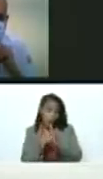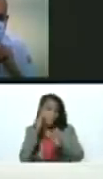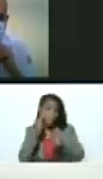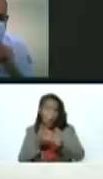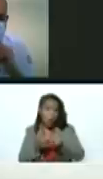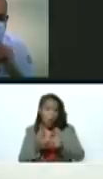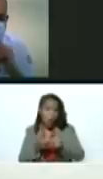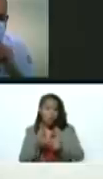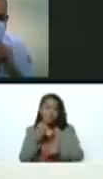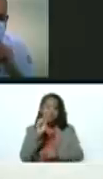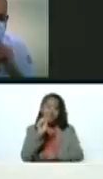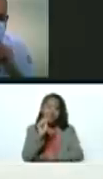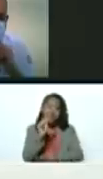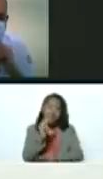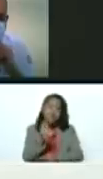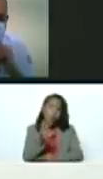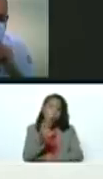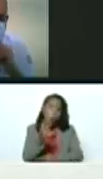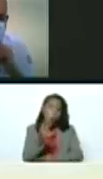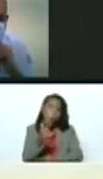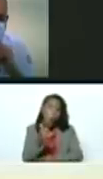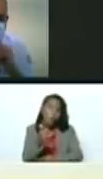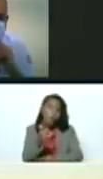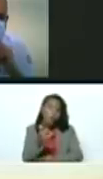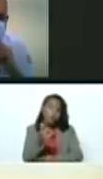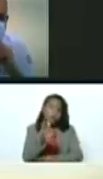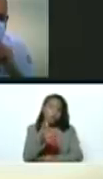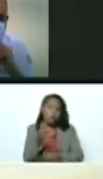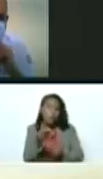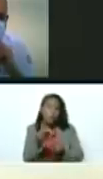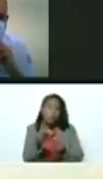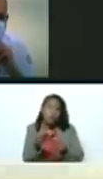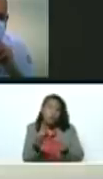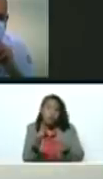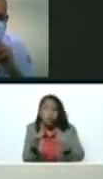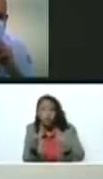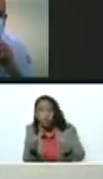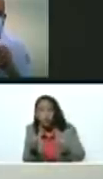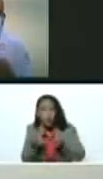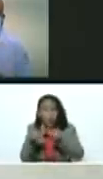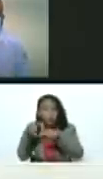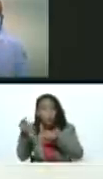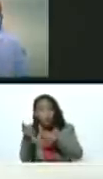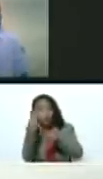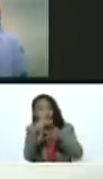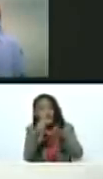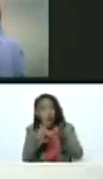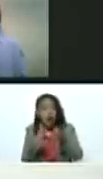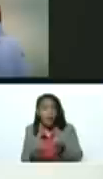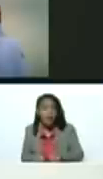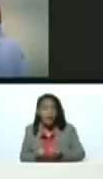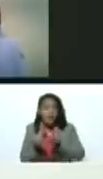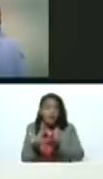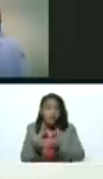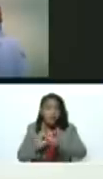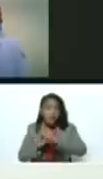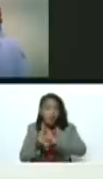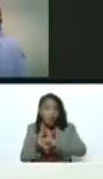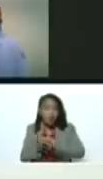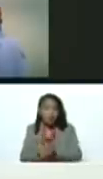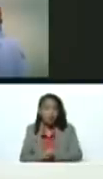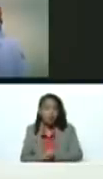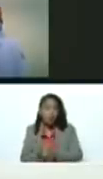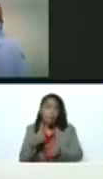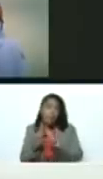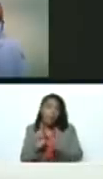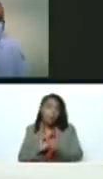un poco más suave que el resto de las otras variantes, coronavirus es